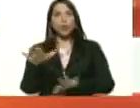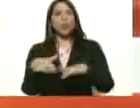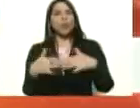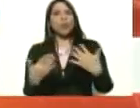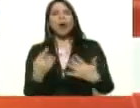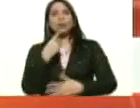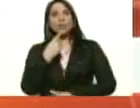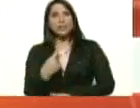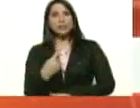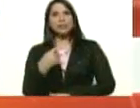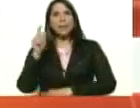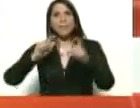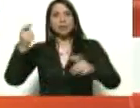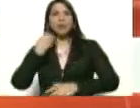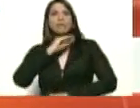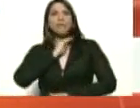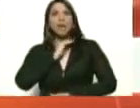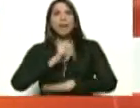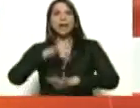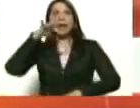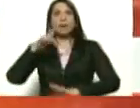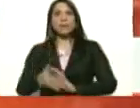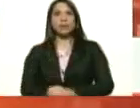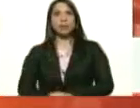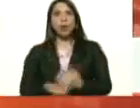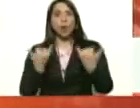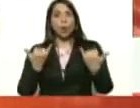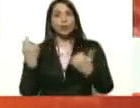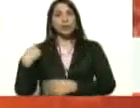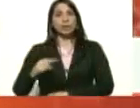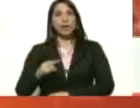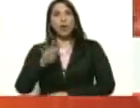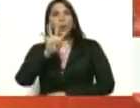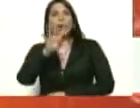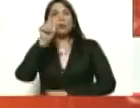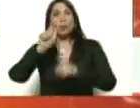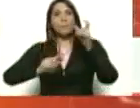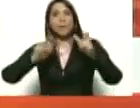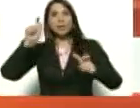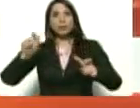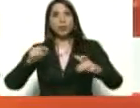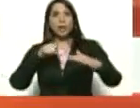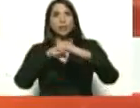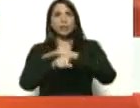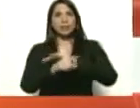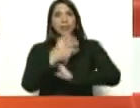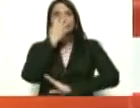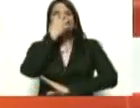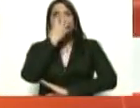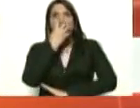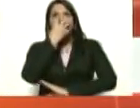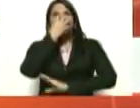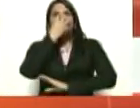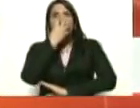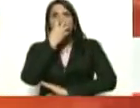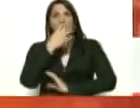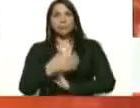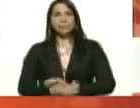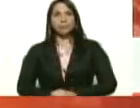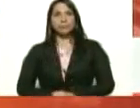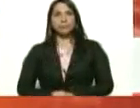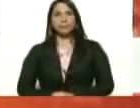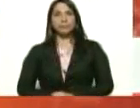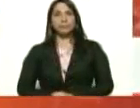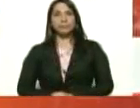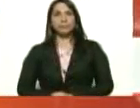pacientes graves, presidente, en este momento tenemos cuatro personas ingresadas en terapia intensiva.